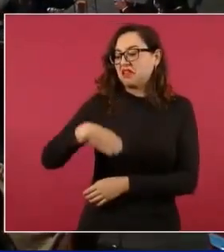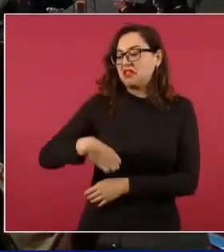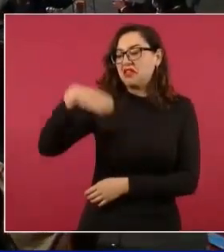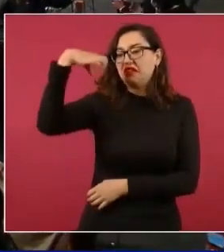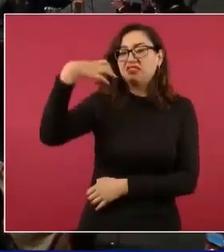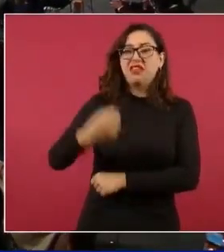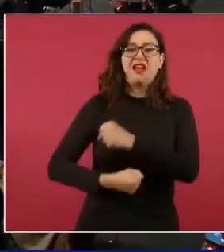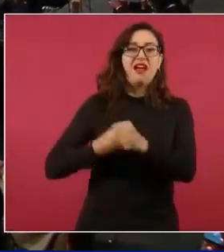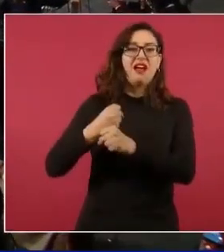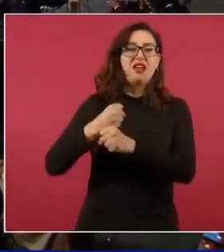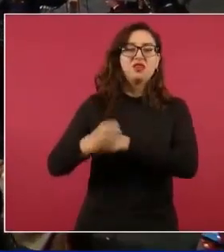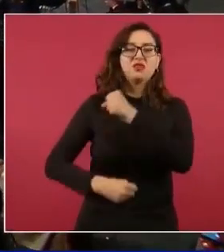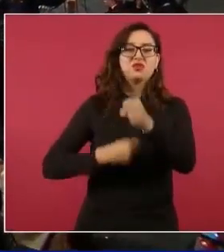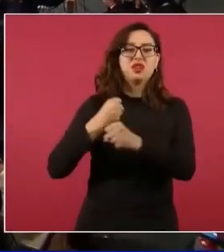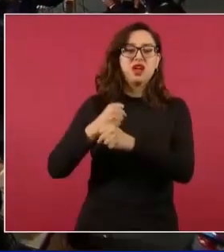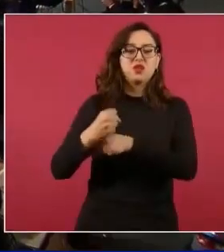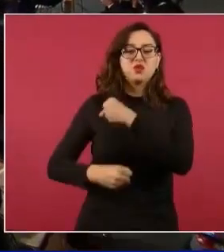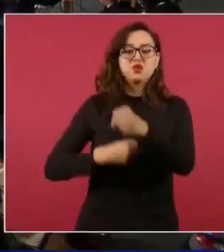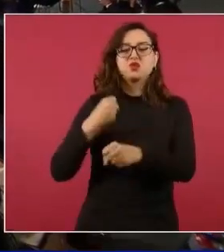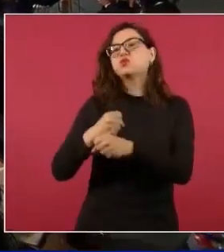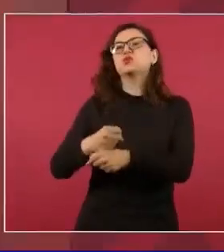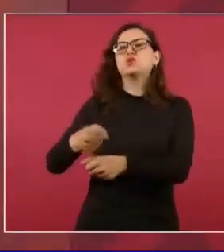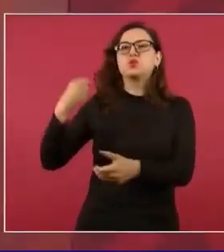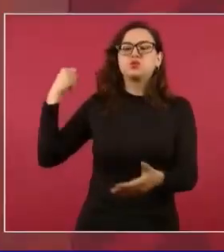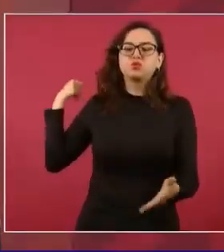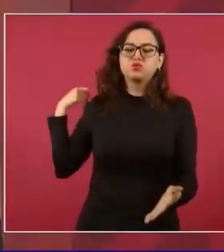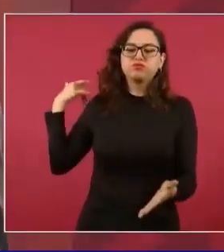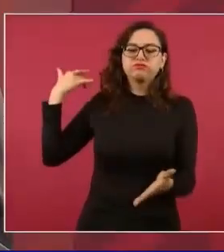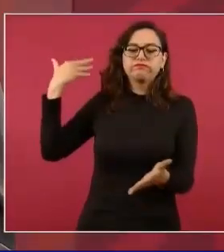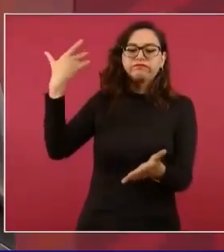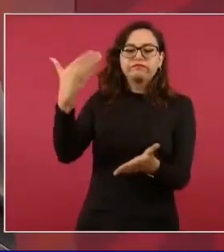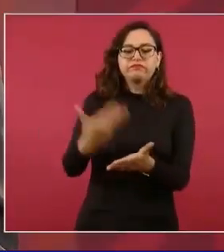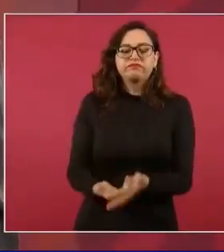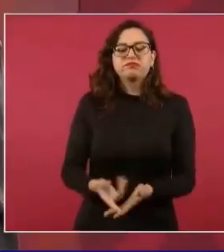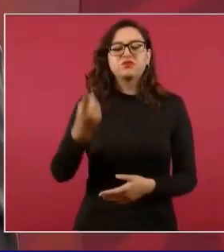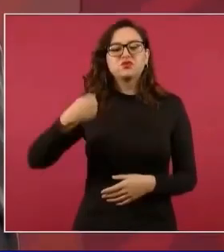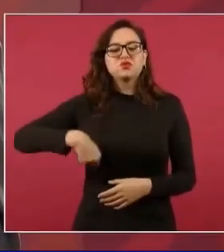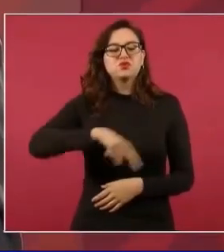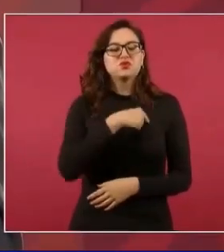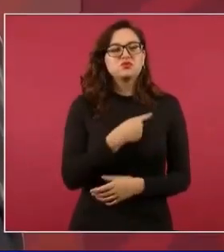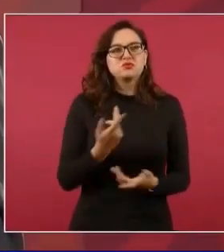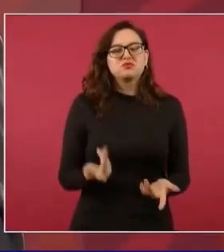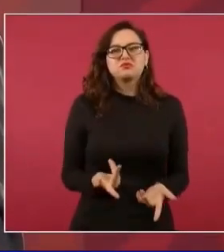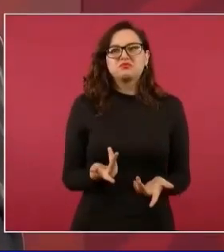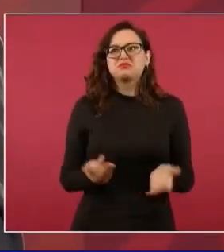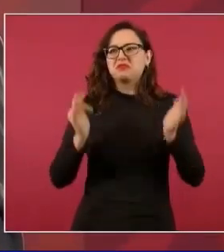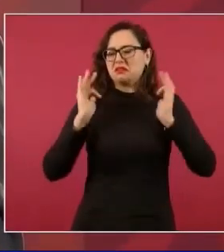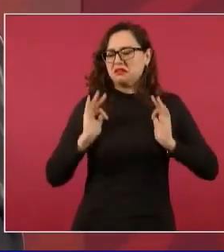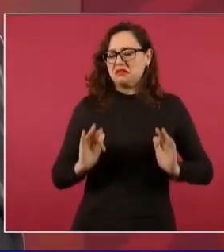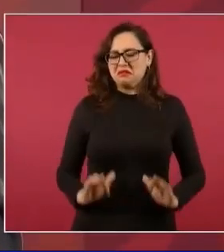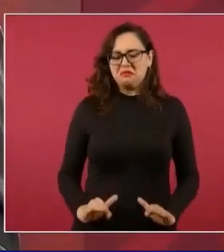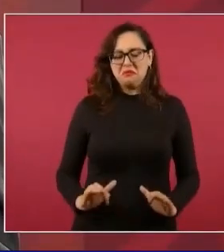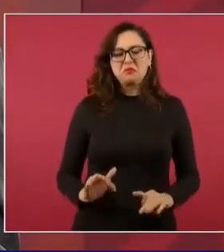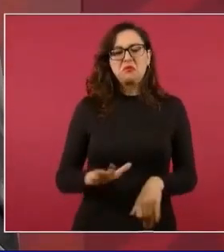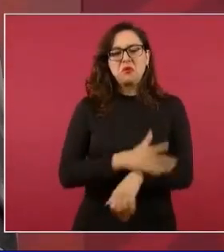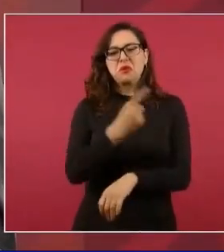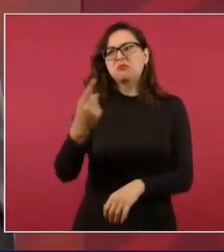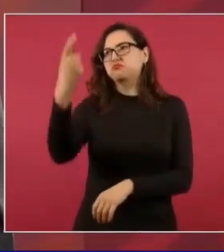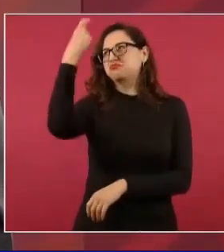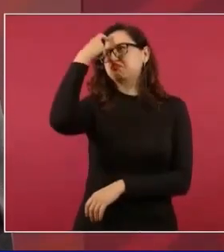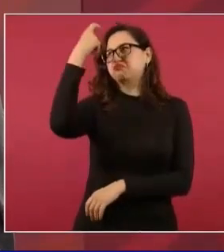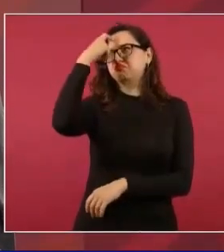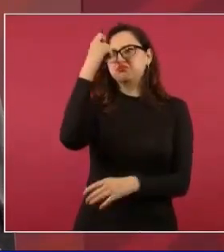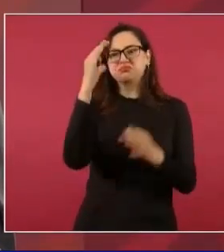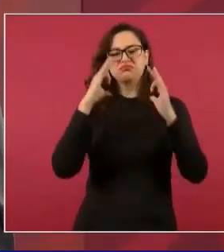Entonces, ¿qué es lo más importante? Tener la conciencia tranquila y no pasa